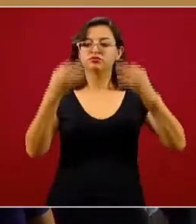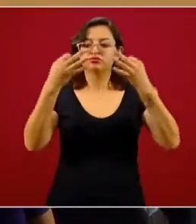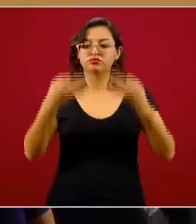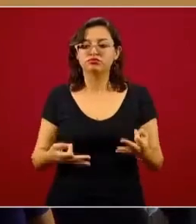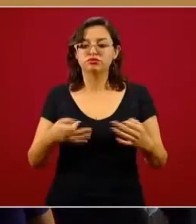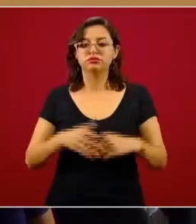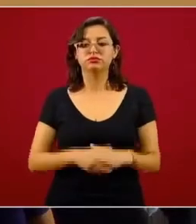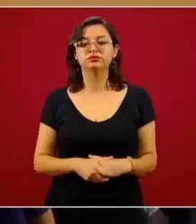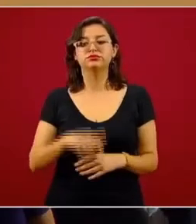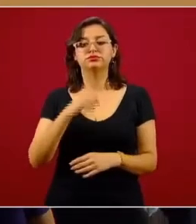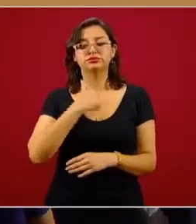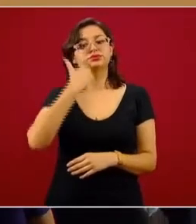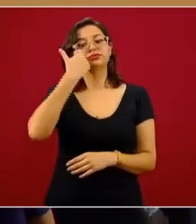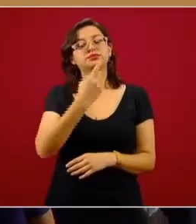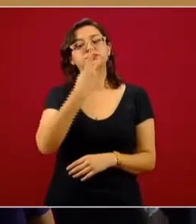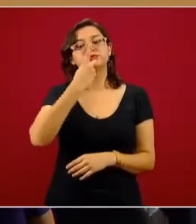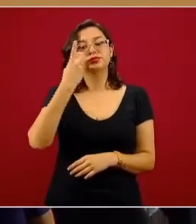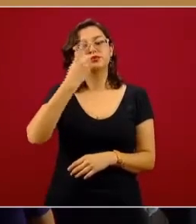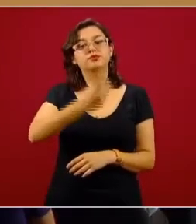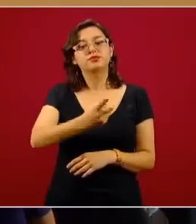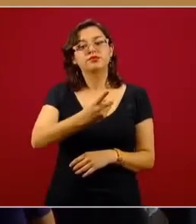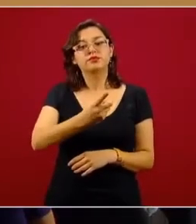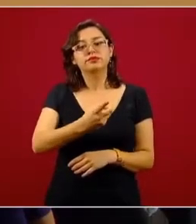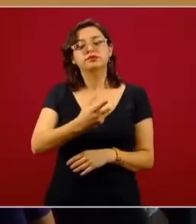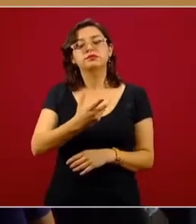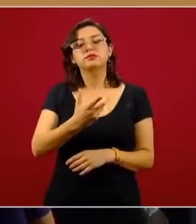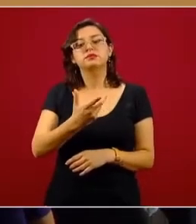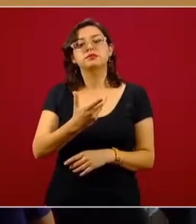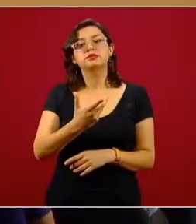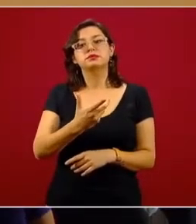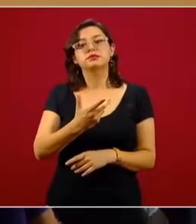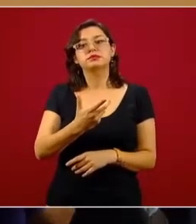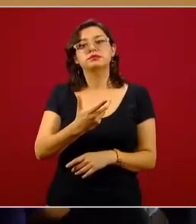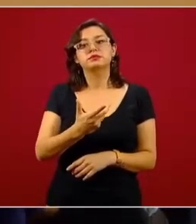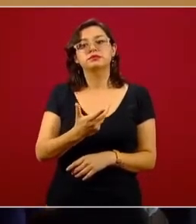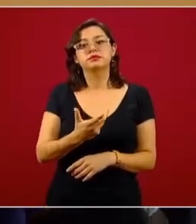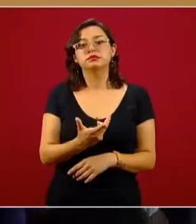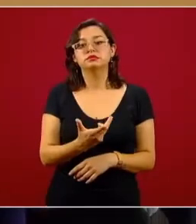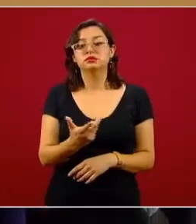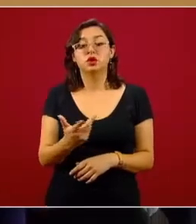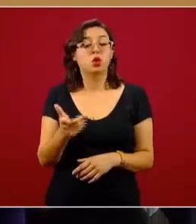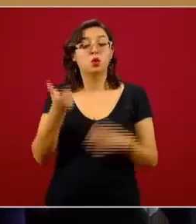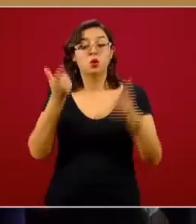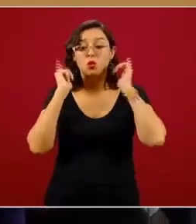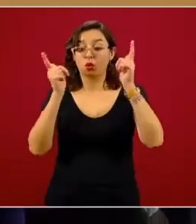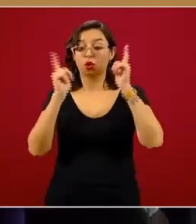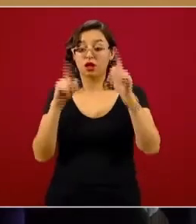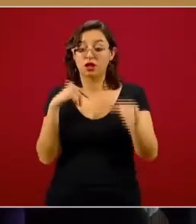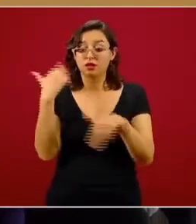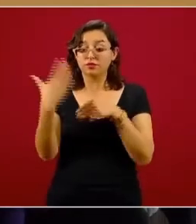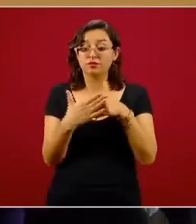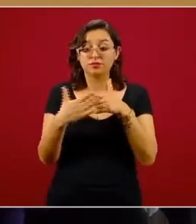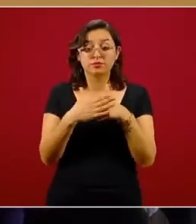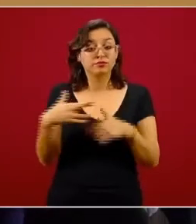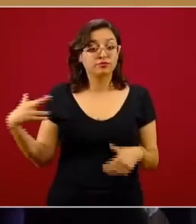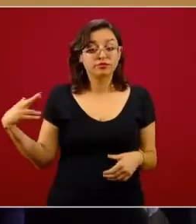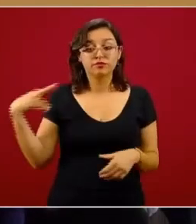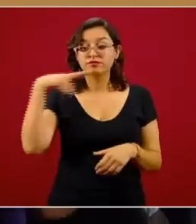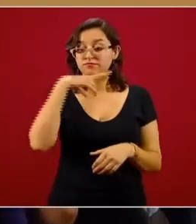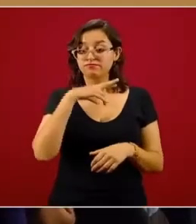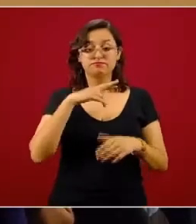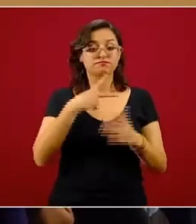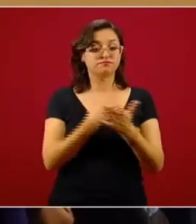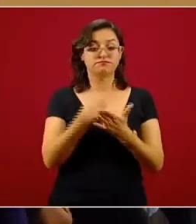decirles que la intención es que a la brevedad puedan empezar a entregar estas